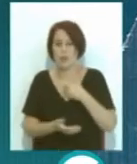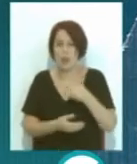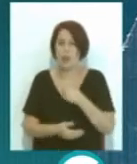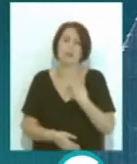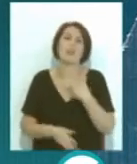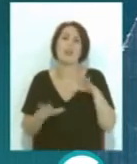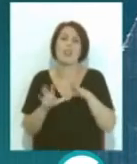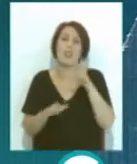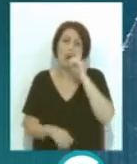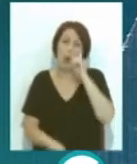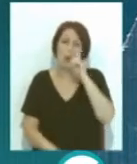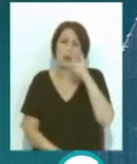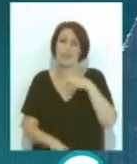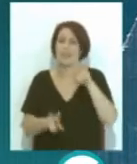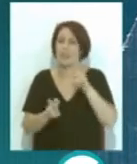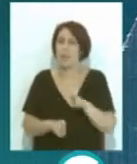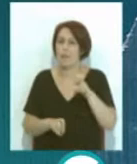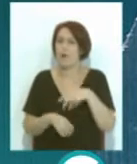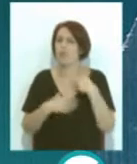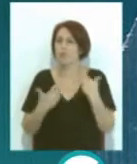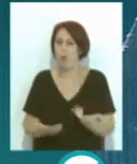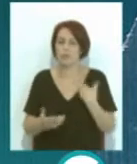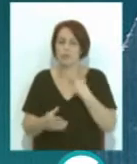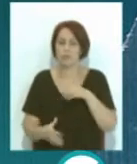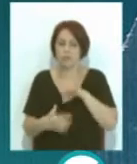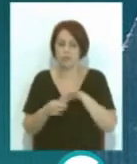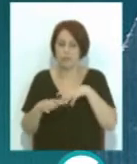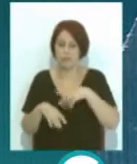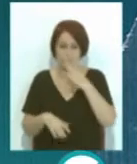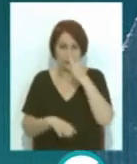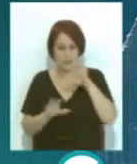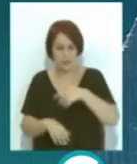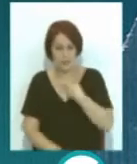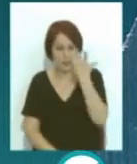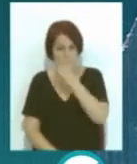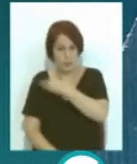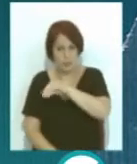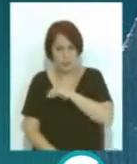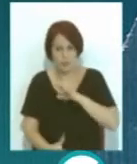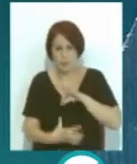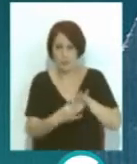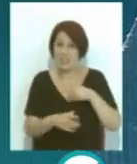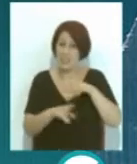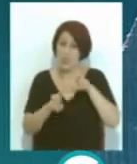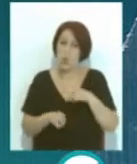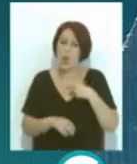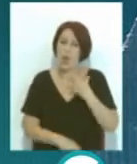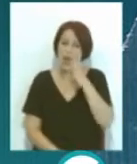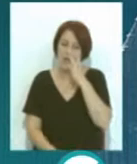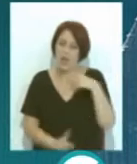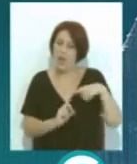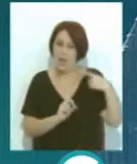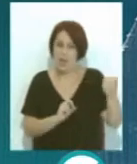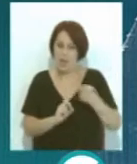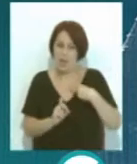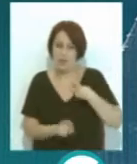10 de junio La temática de esta edición es la relación del Carnaval de Cádiz con Iberoamérica con el título Carnavales de ida